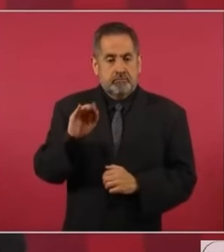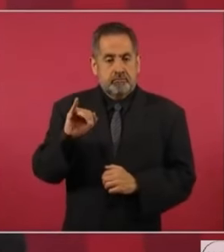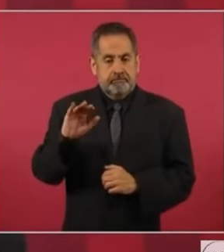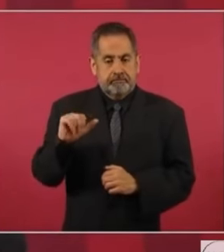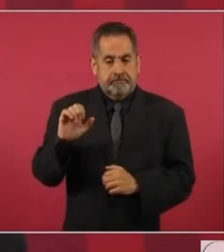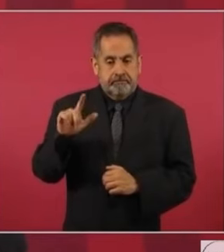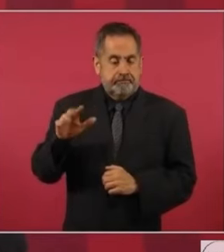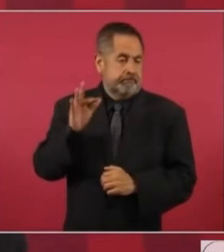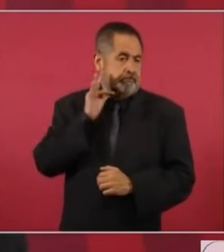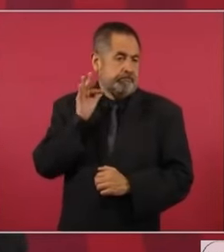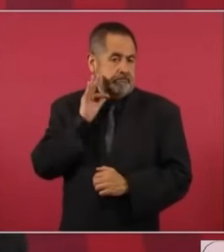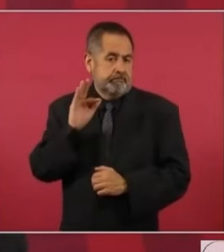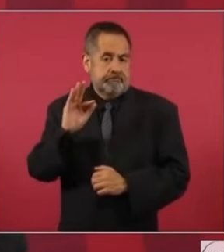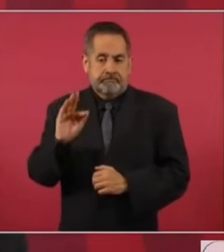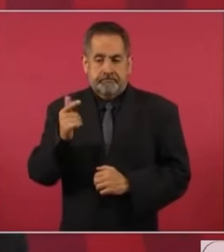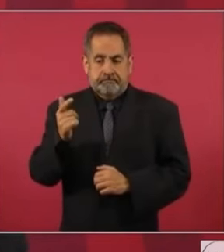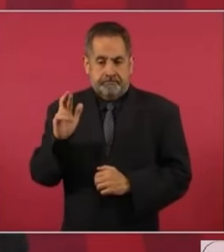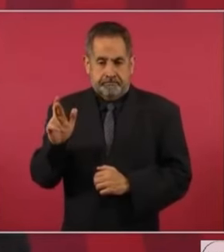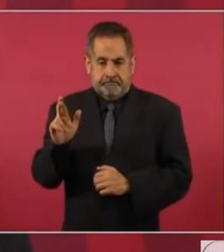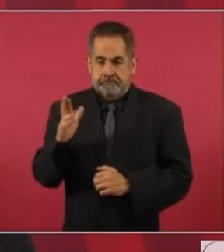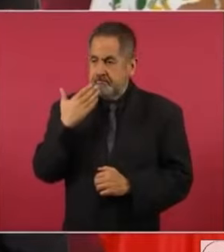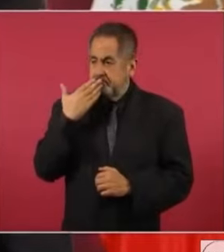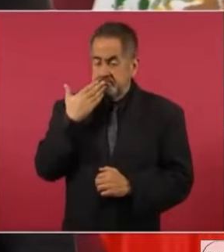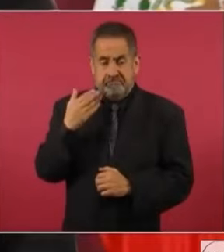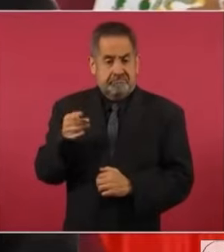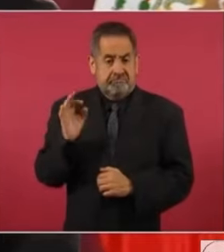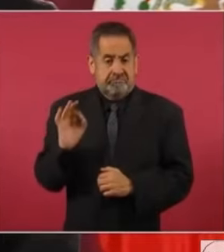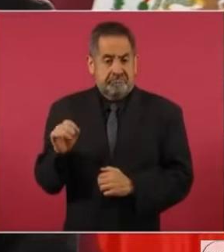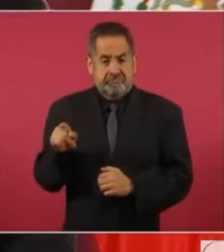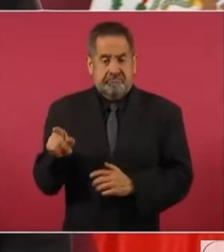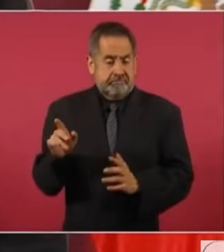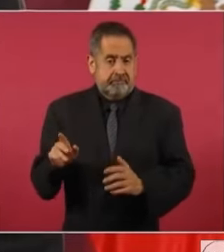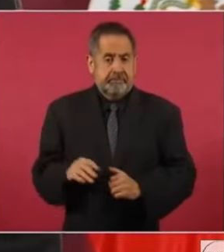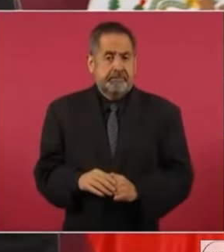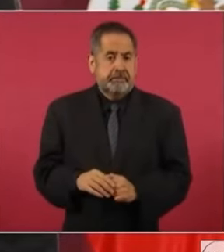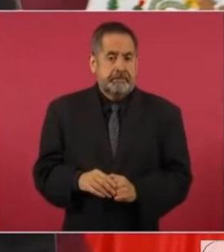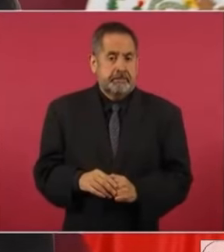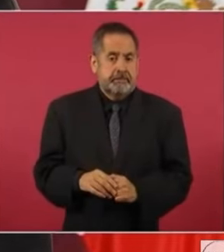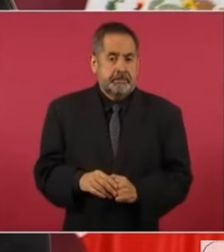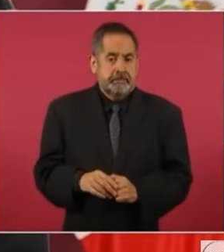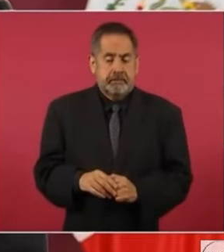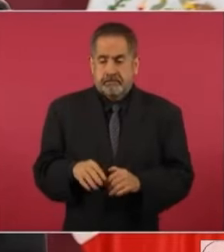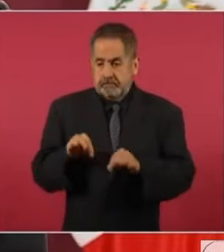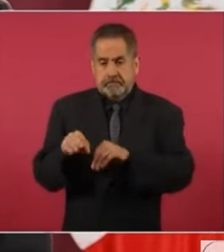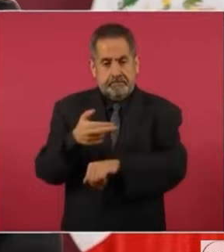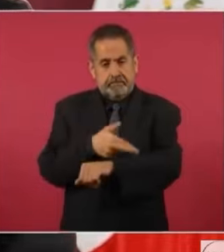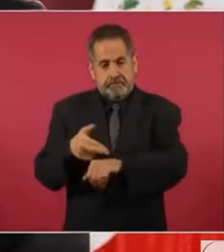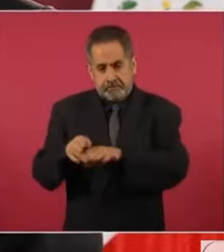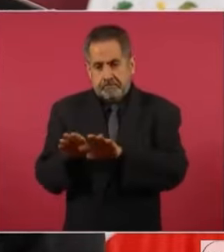actuando